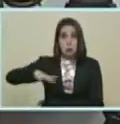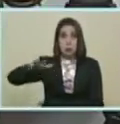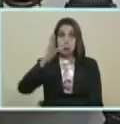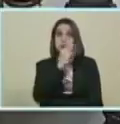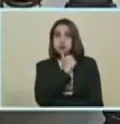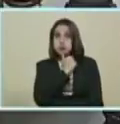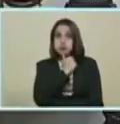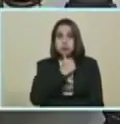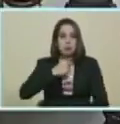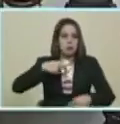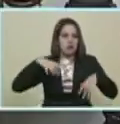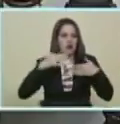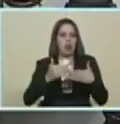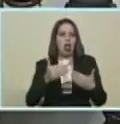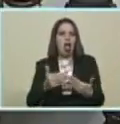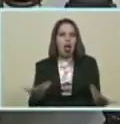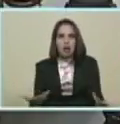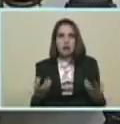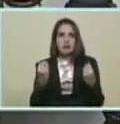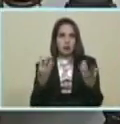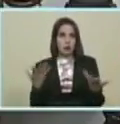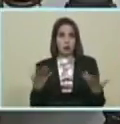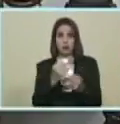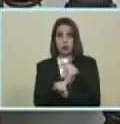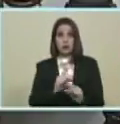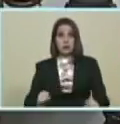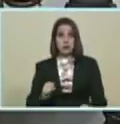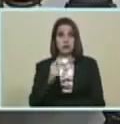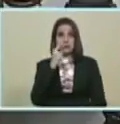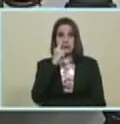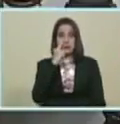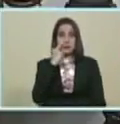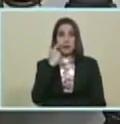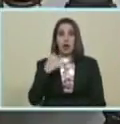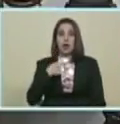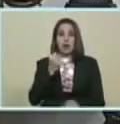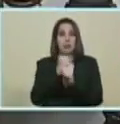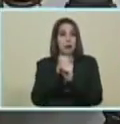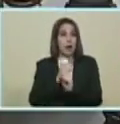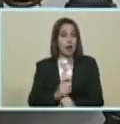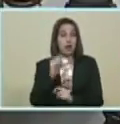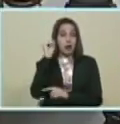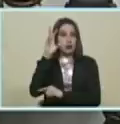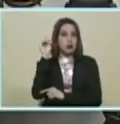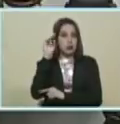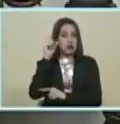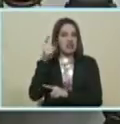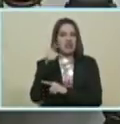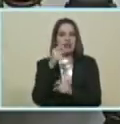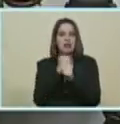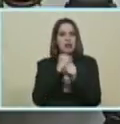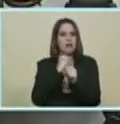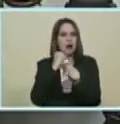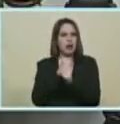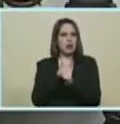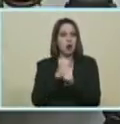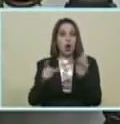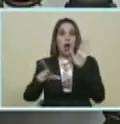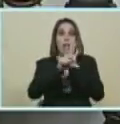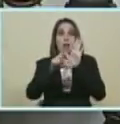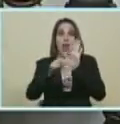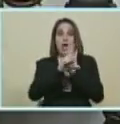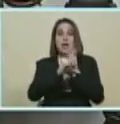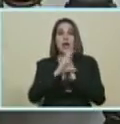imposible Cumplir Avanzar Estoy esperando Bueno La constituyente Está trabajando La ley